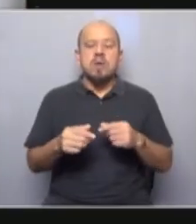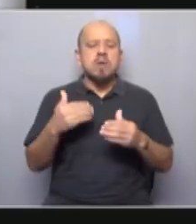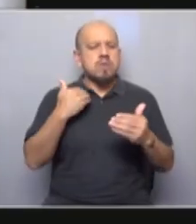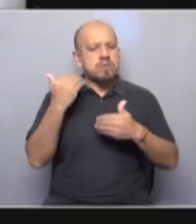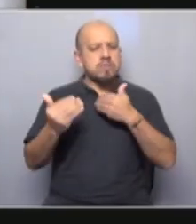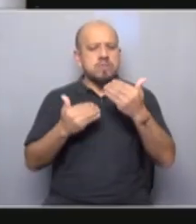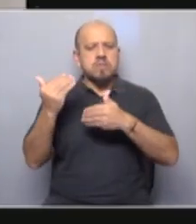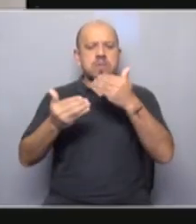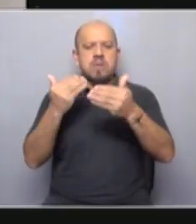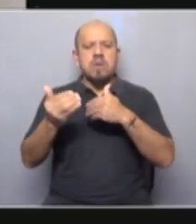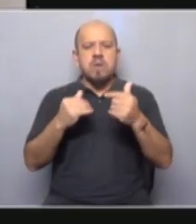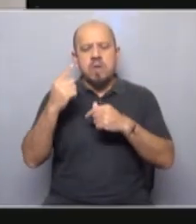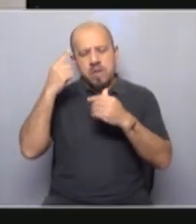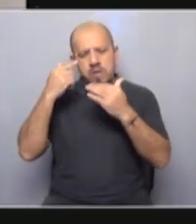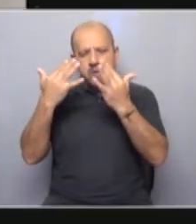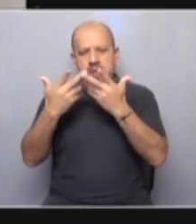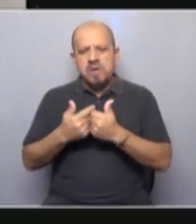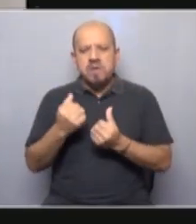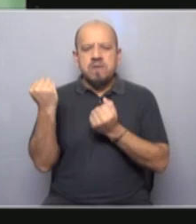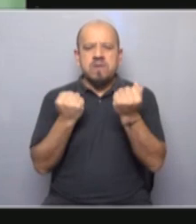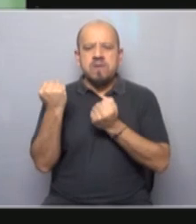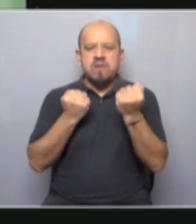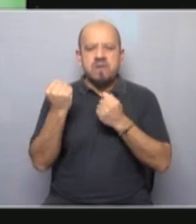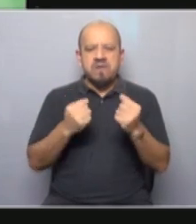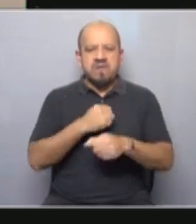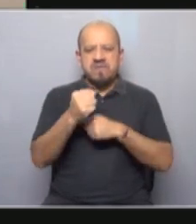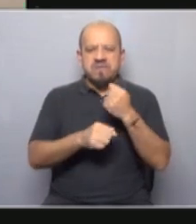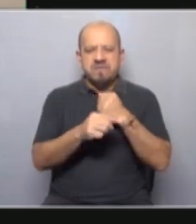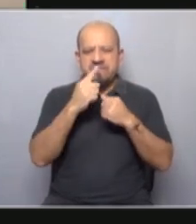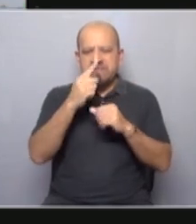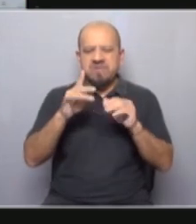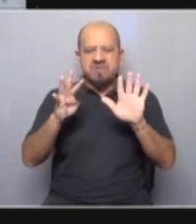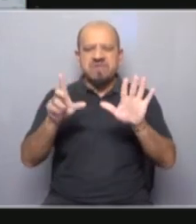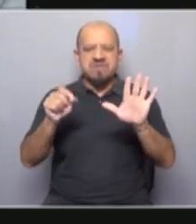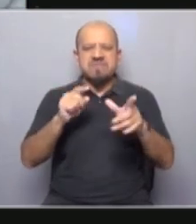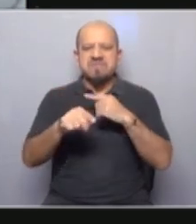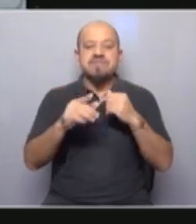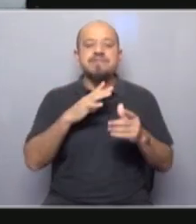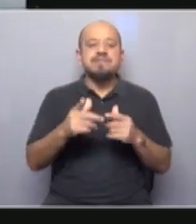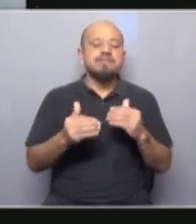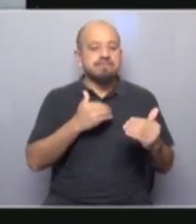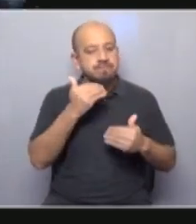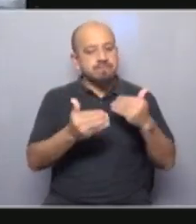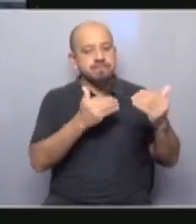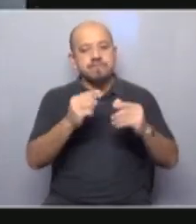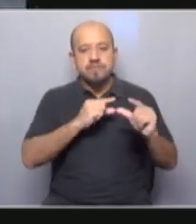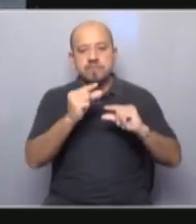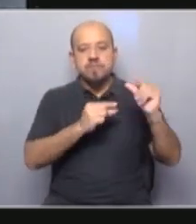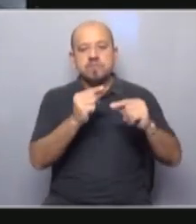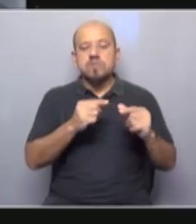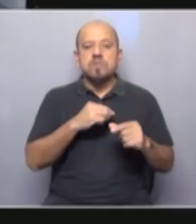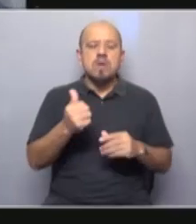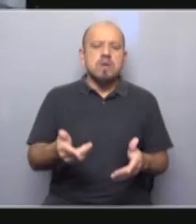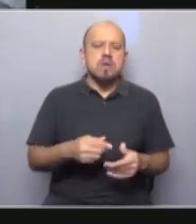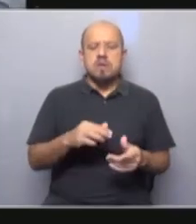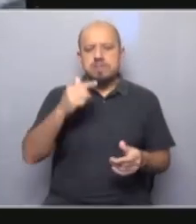evolución de las estructuras económicas a partir de la década de 1970. Aseguran que progresivamente se ha pasado del antiguo